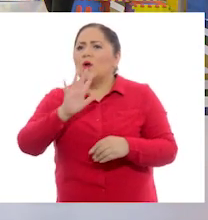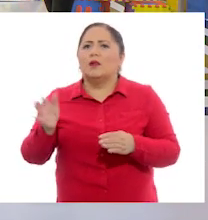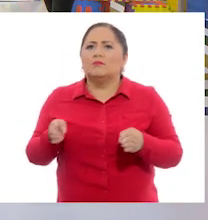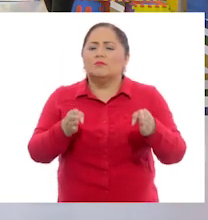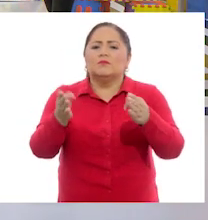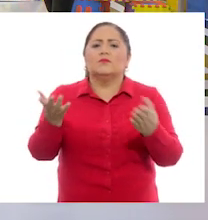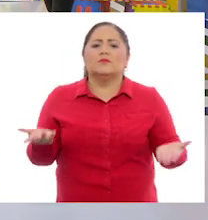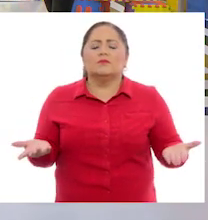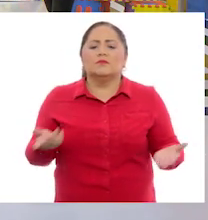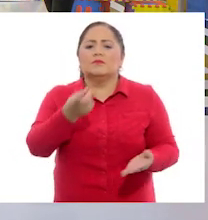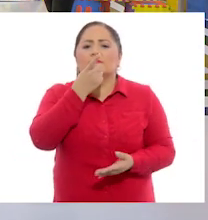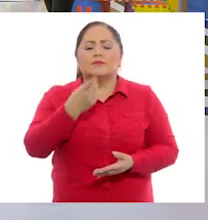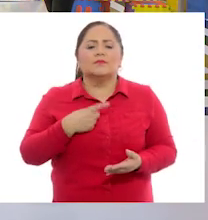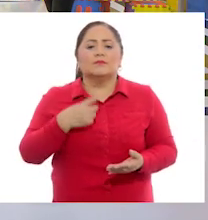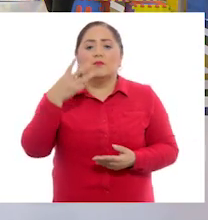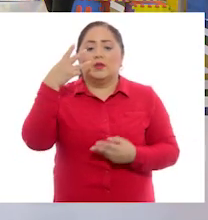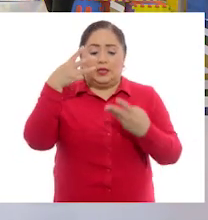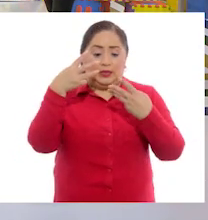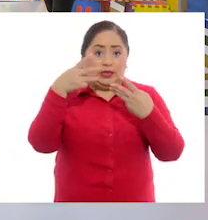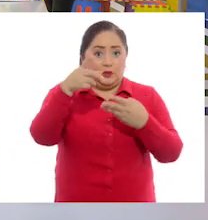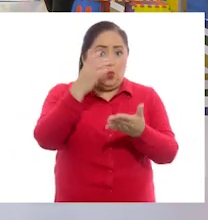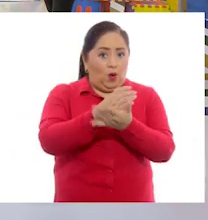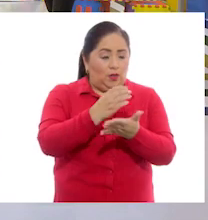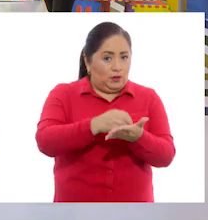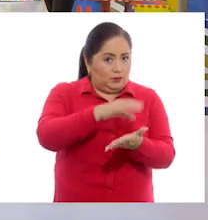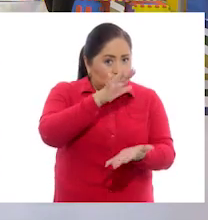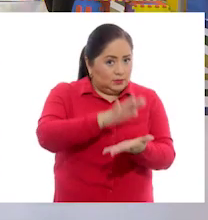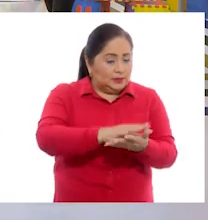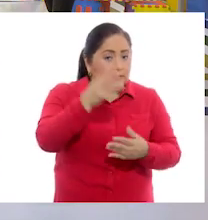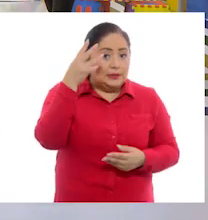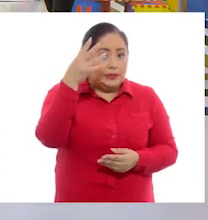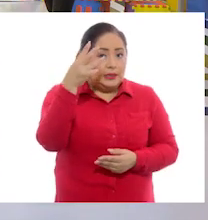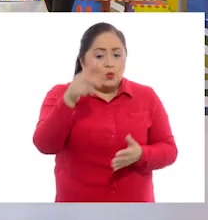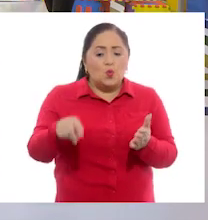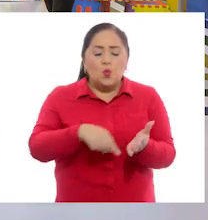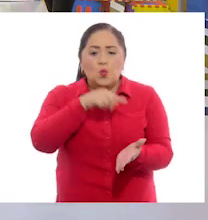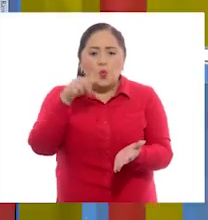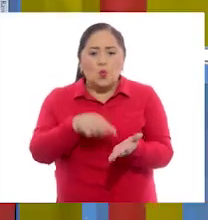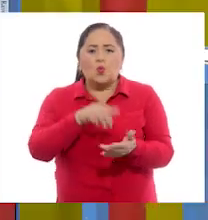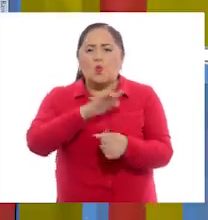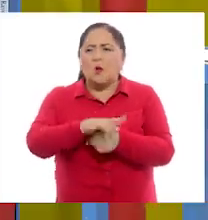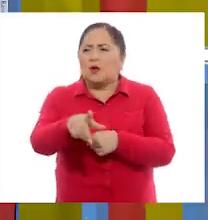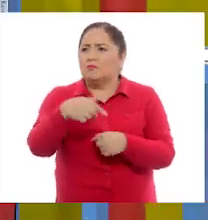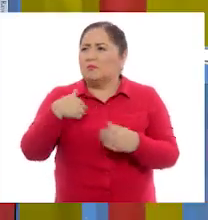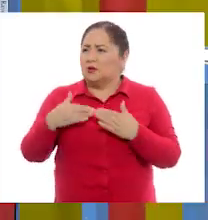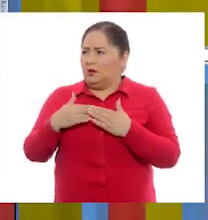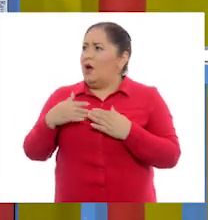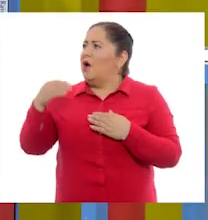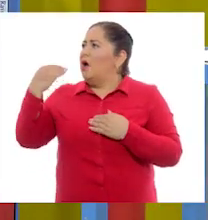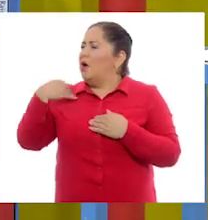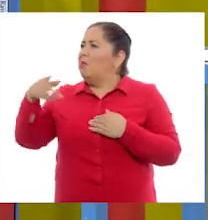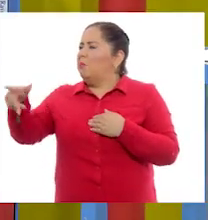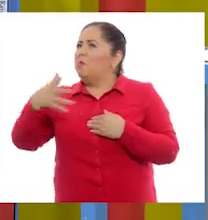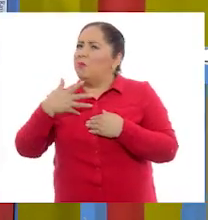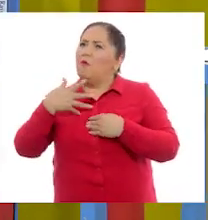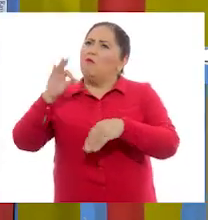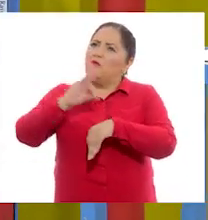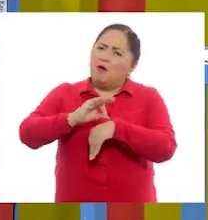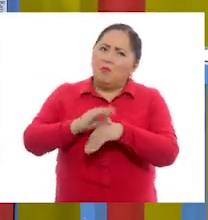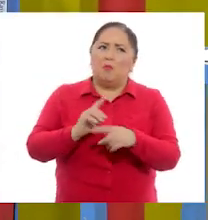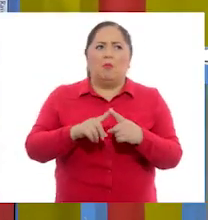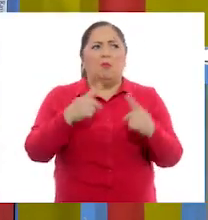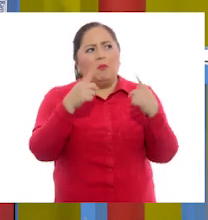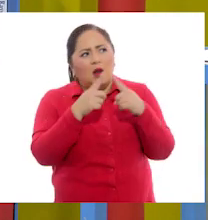A ver, escriban tres en su cuaderno. Escriban tres lugares de referencia que ustedes crean que son importantes